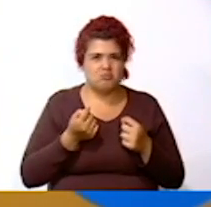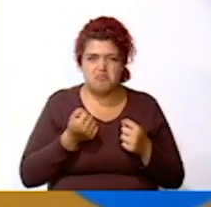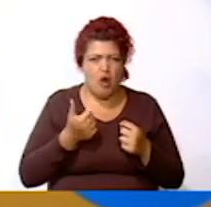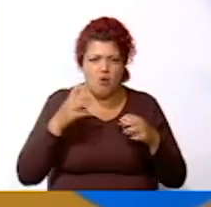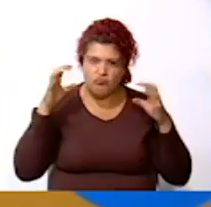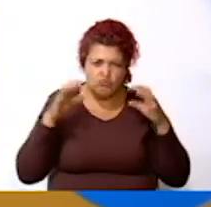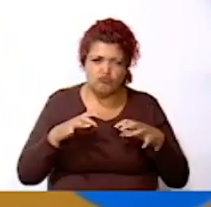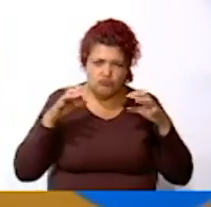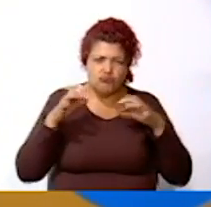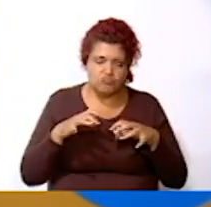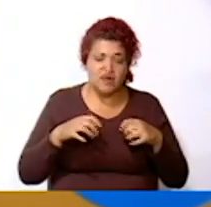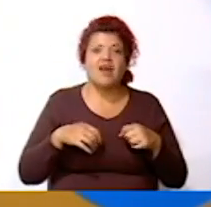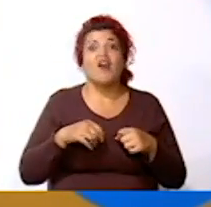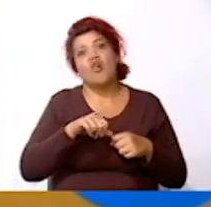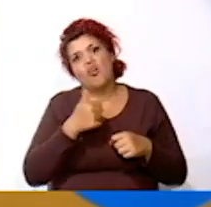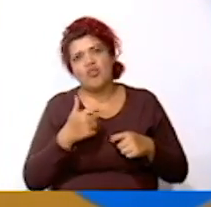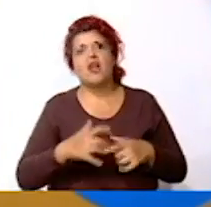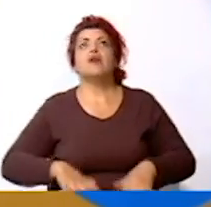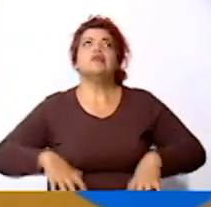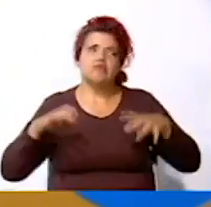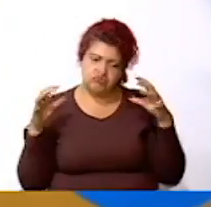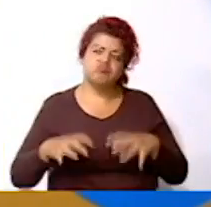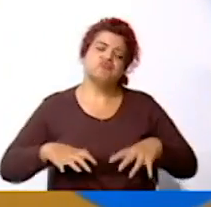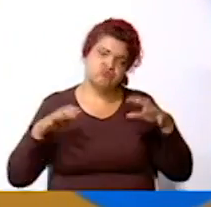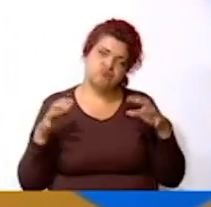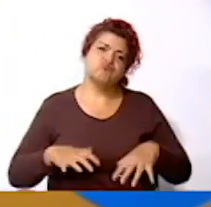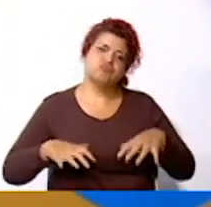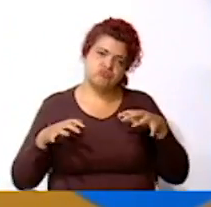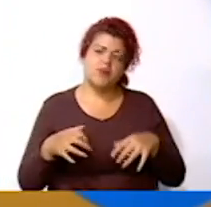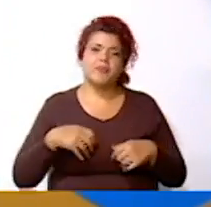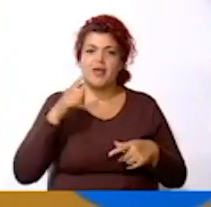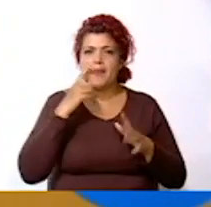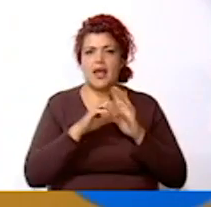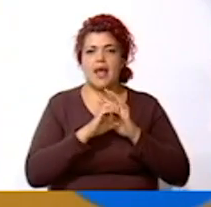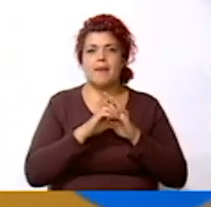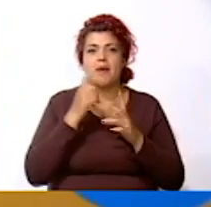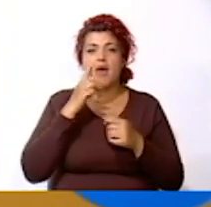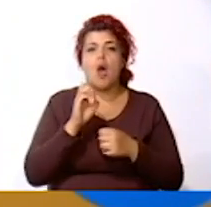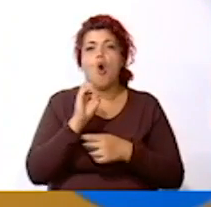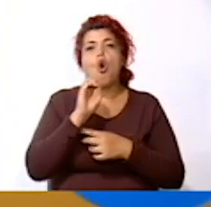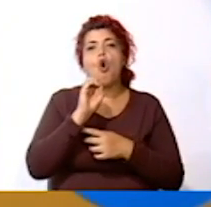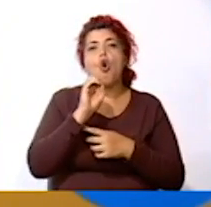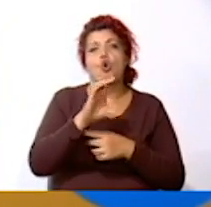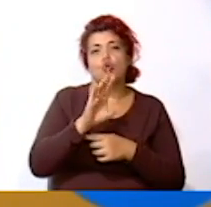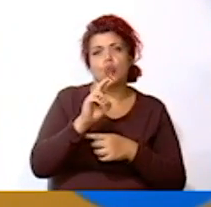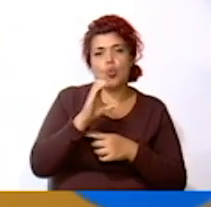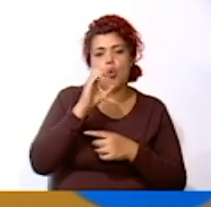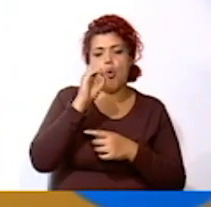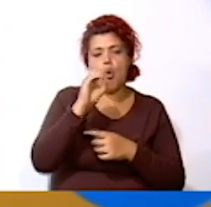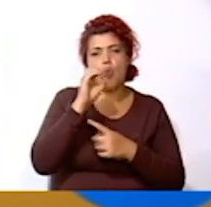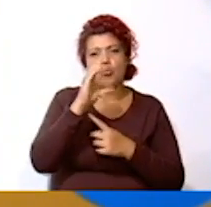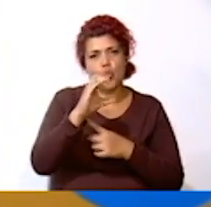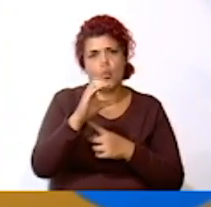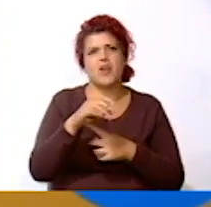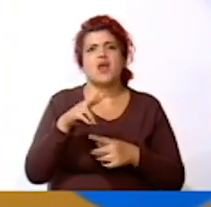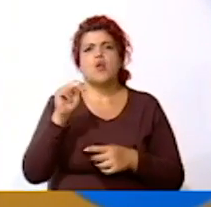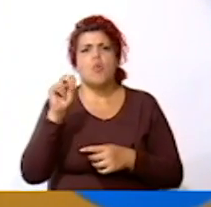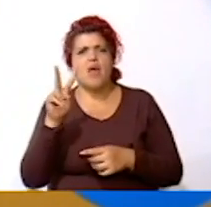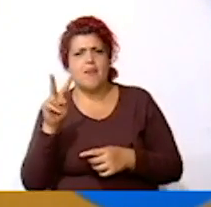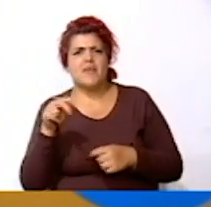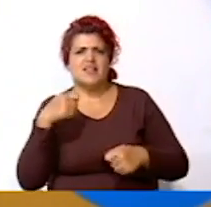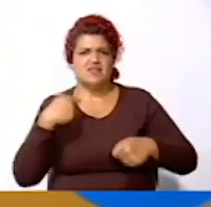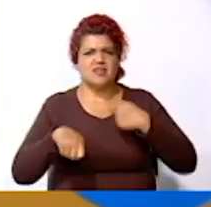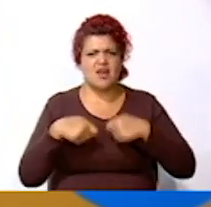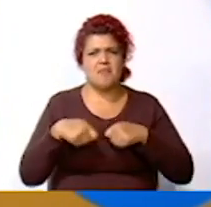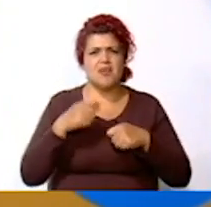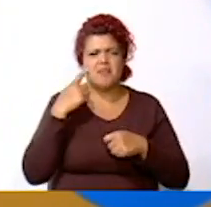lluvias Y la estación lluviosa cuando hay más lluvias Por ejemplo, en octubre, noviembre, septiembre En estos